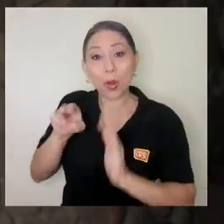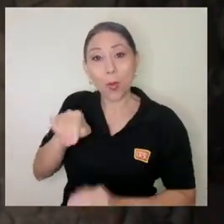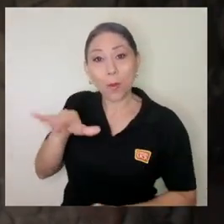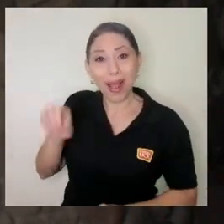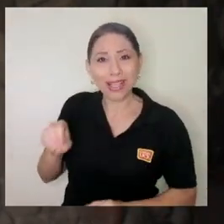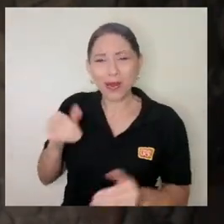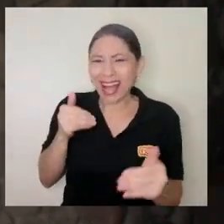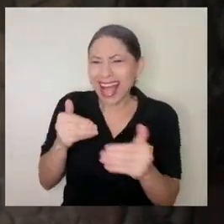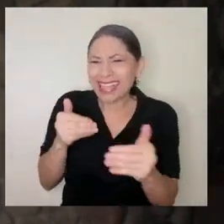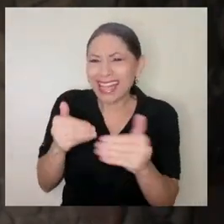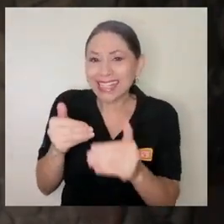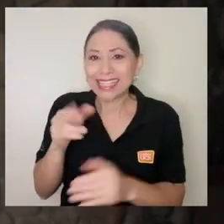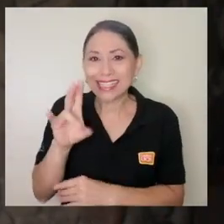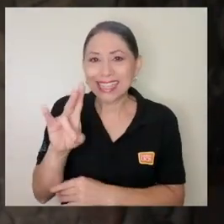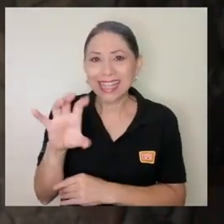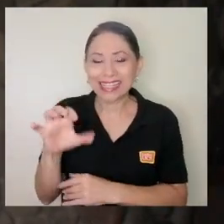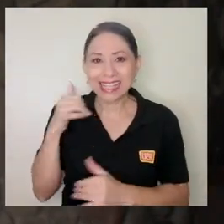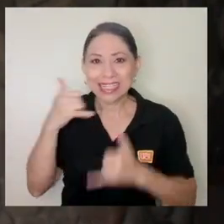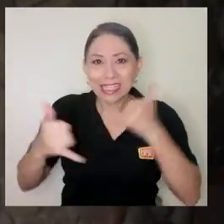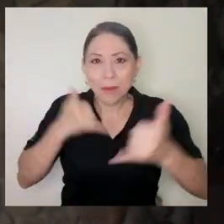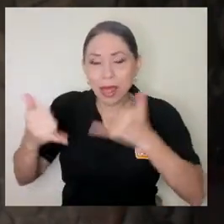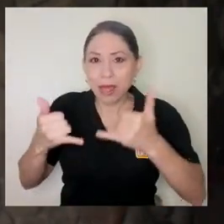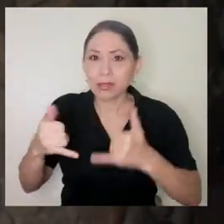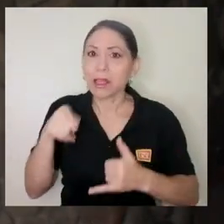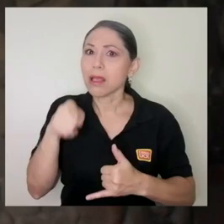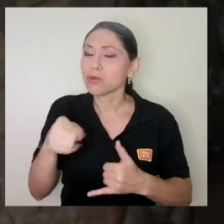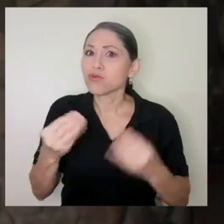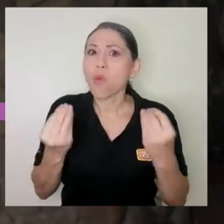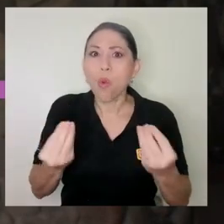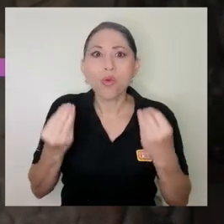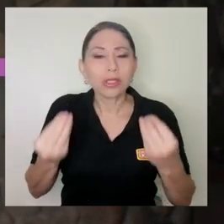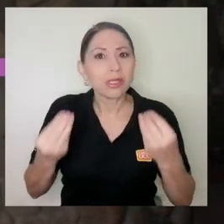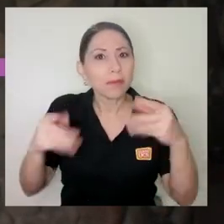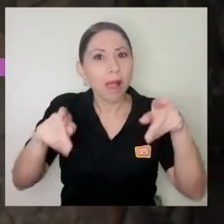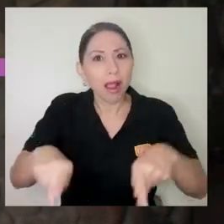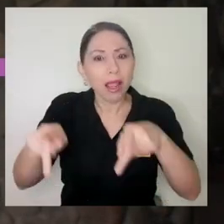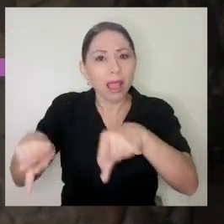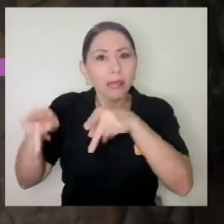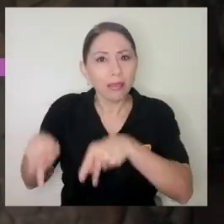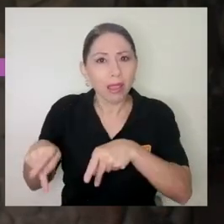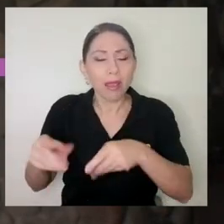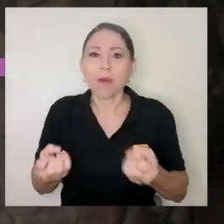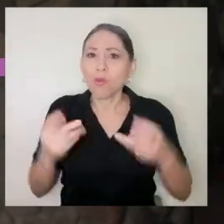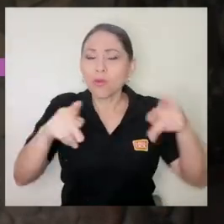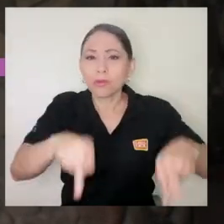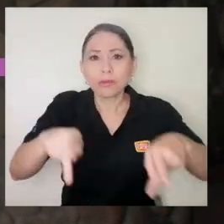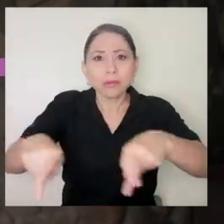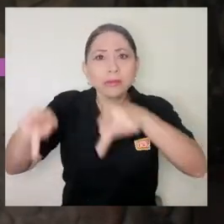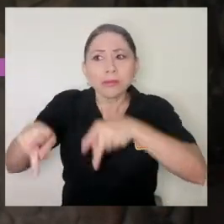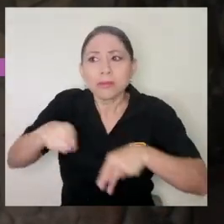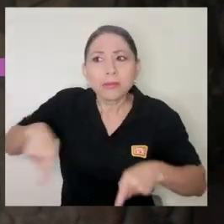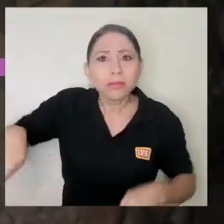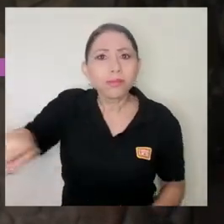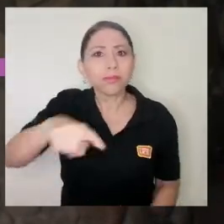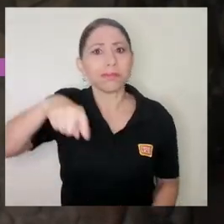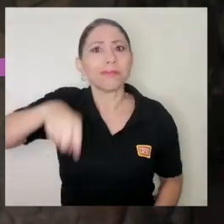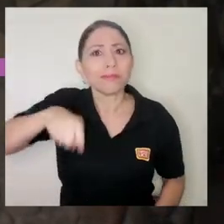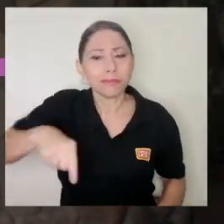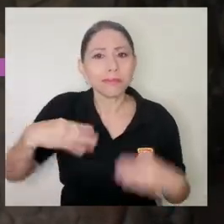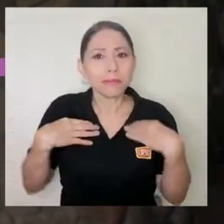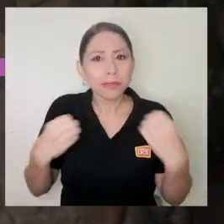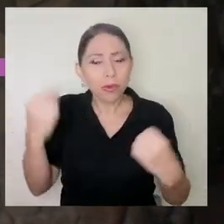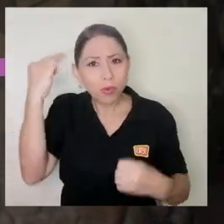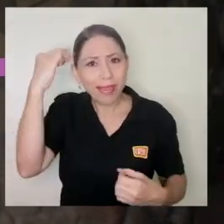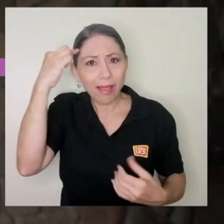mayo recibimos casi, casi las 700 llamadas. Eso es muchísima, o muchísima gente que está vinculada, o sea, que tiene